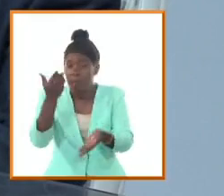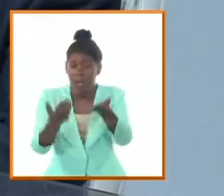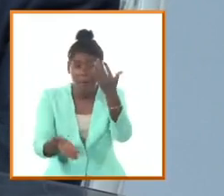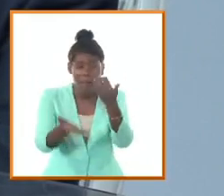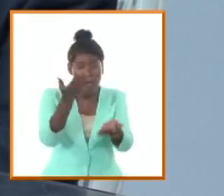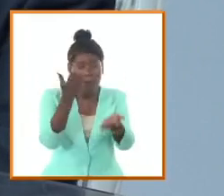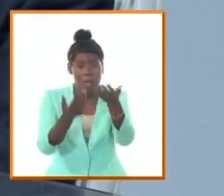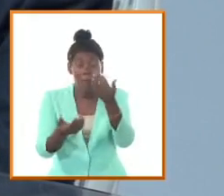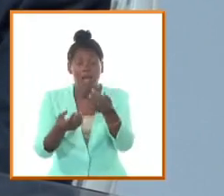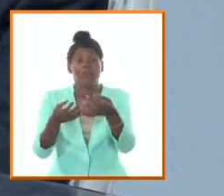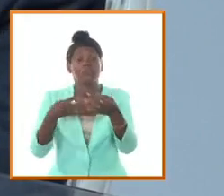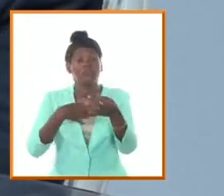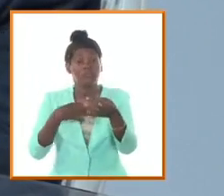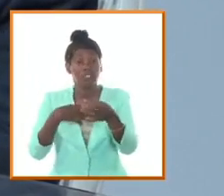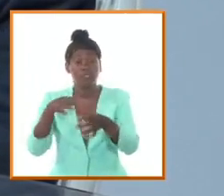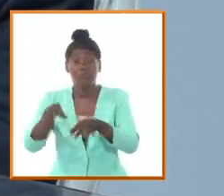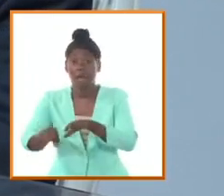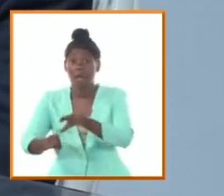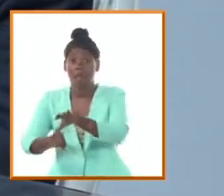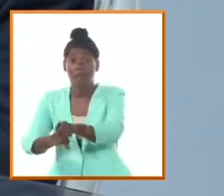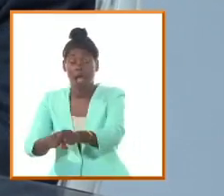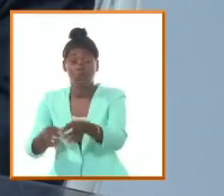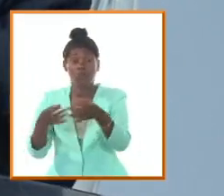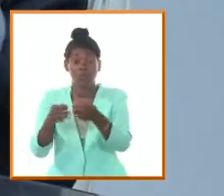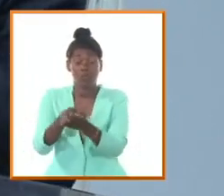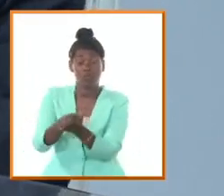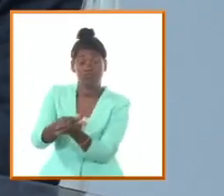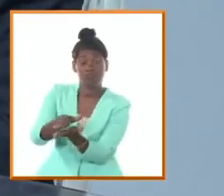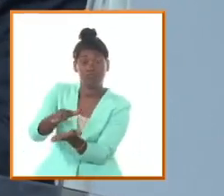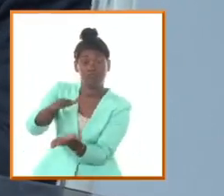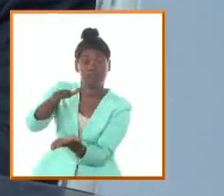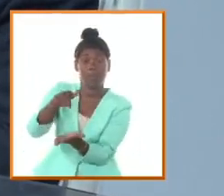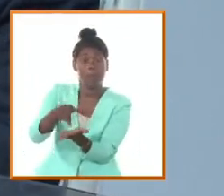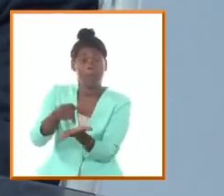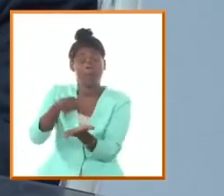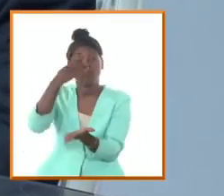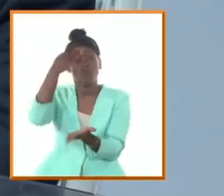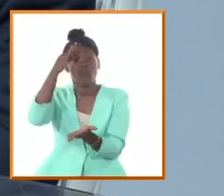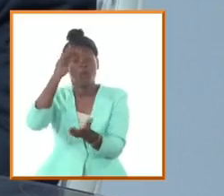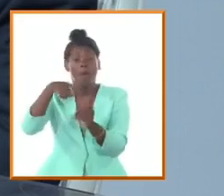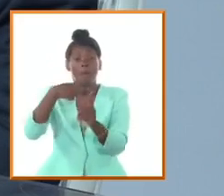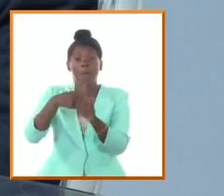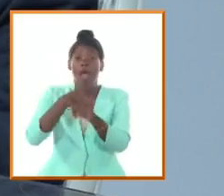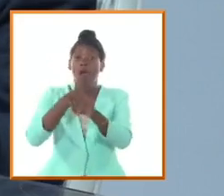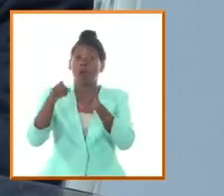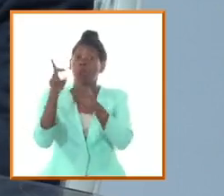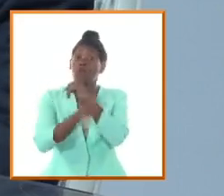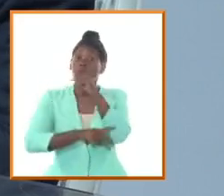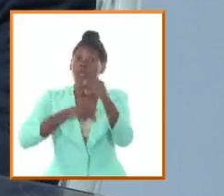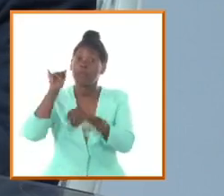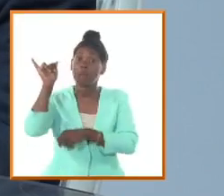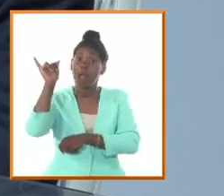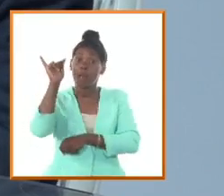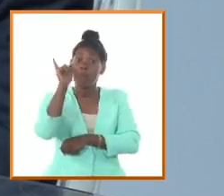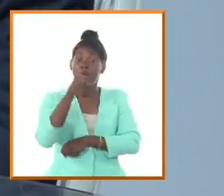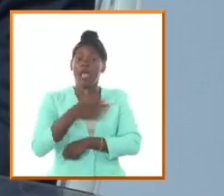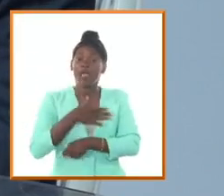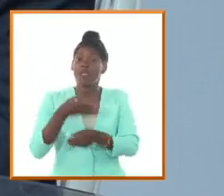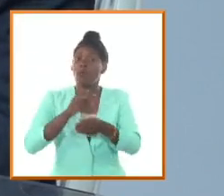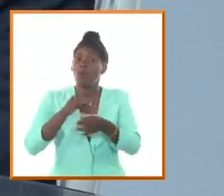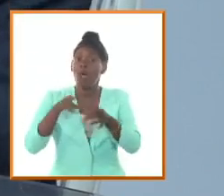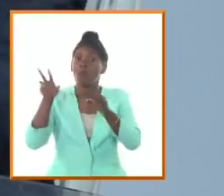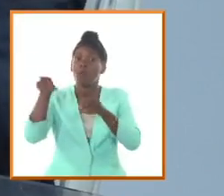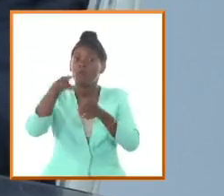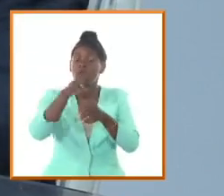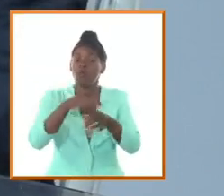y extranjeros y mira aprovechando esta evocación que hace Hilda también del amor que creo que